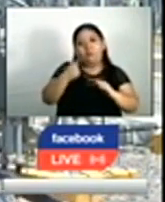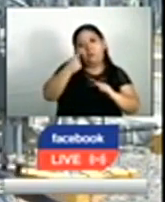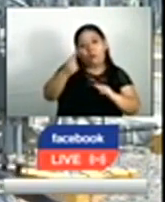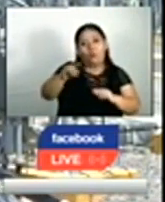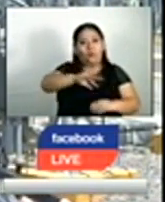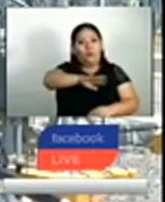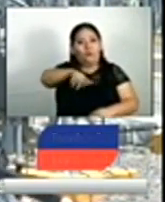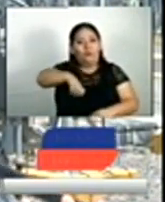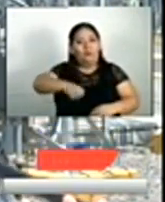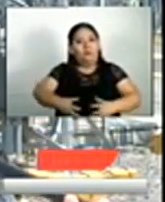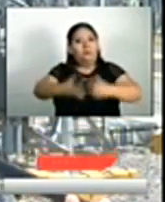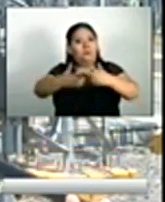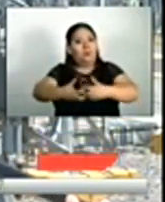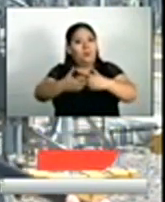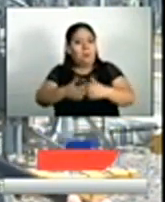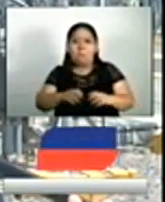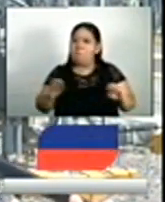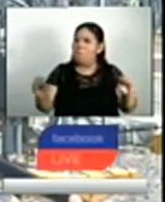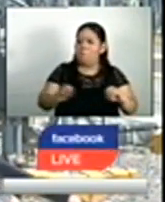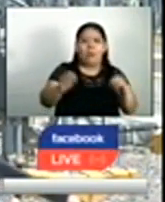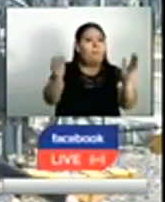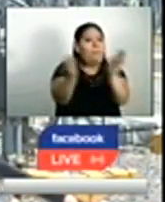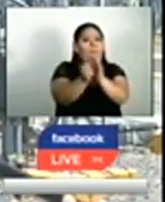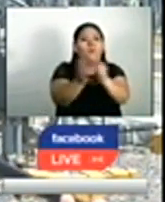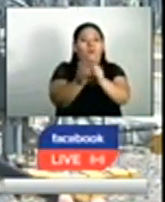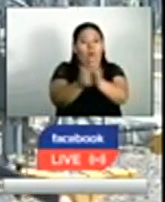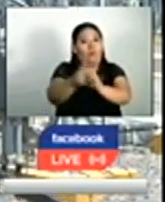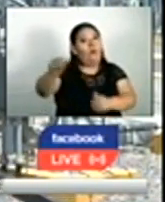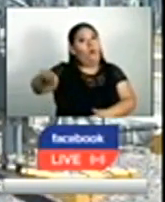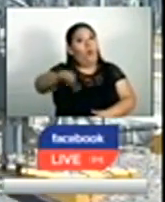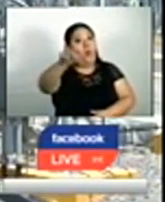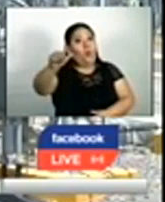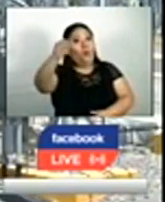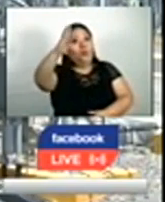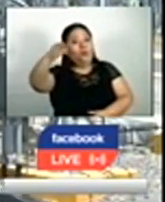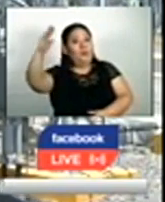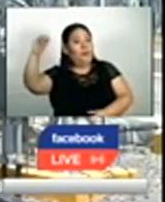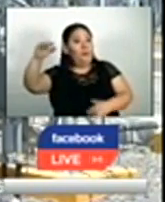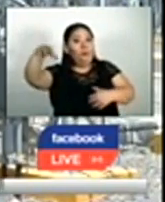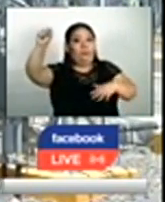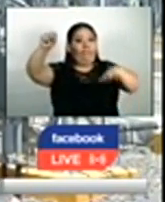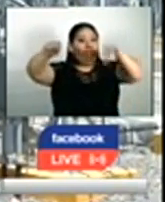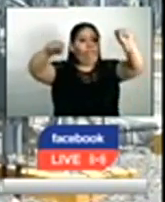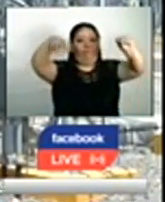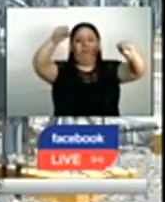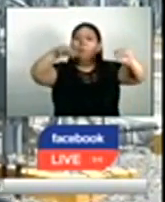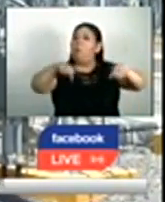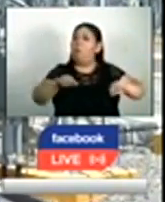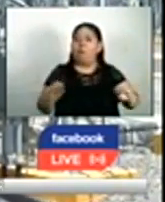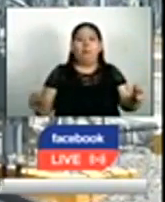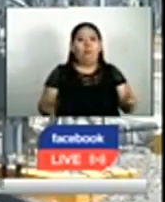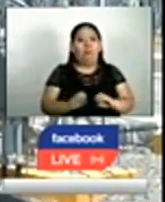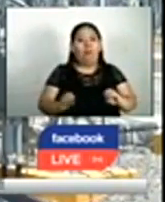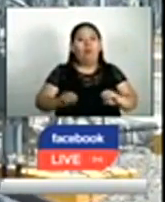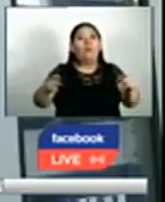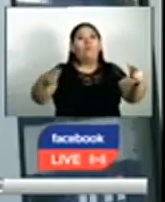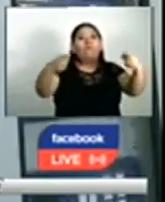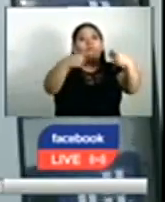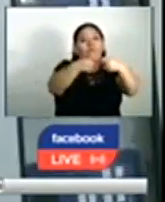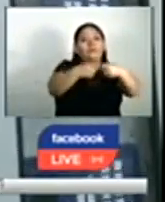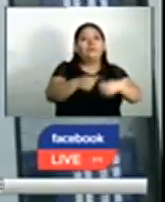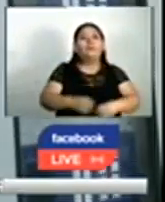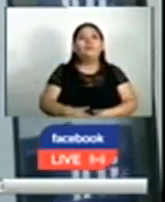empresarios no tienen problema. Hay otros países que se están racionando la energía. En este país no. Y por temas de transmisión.